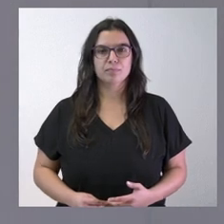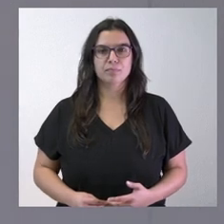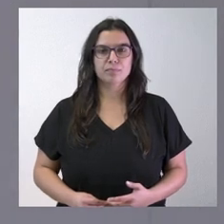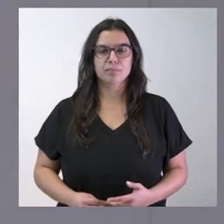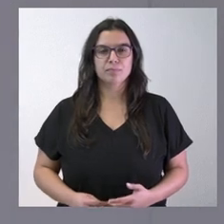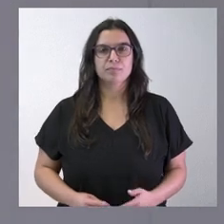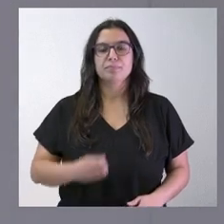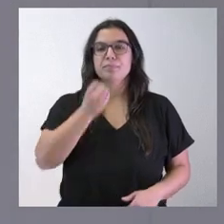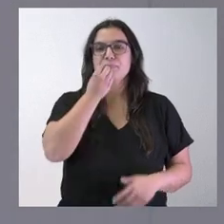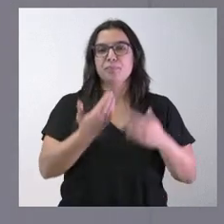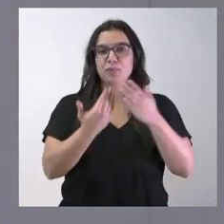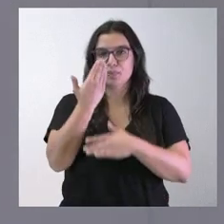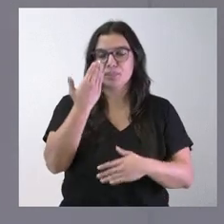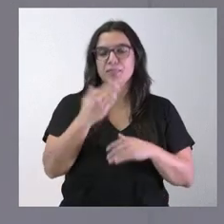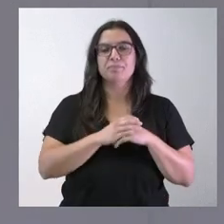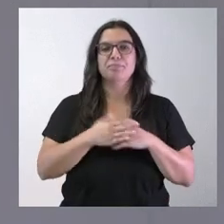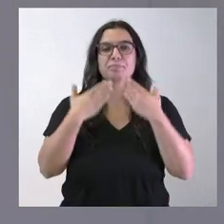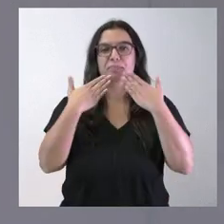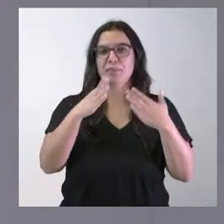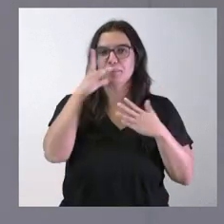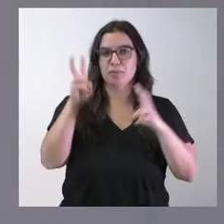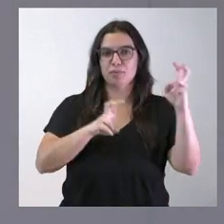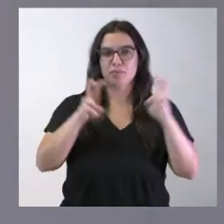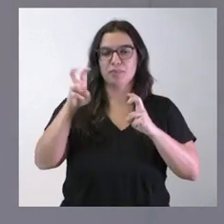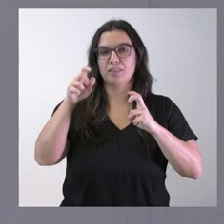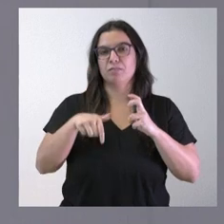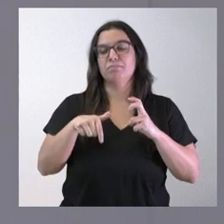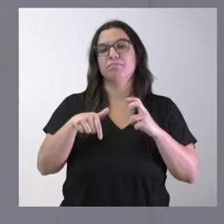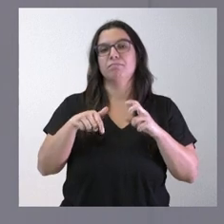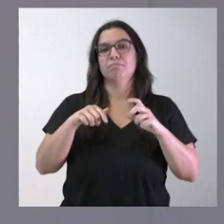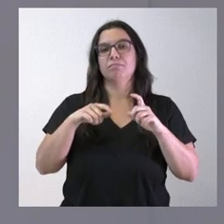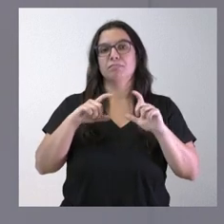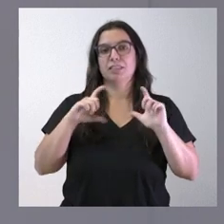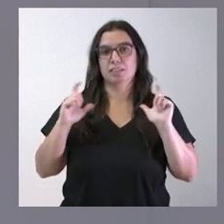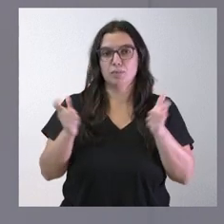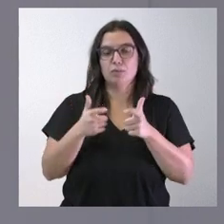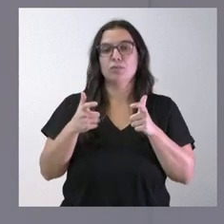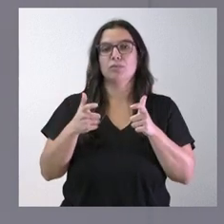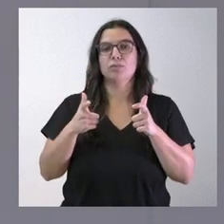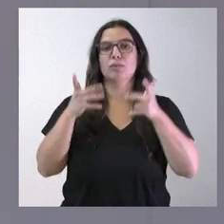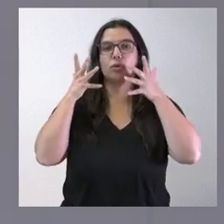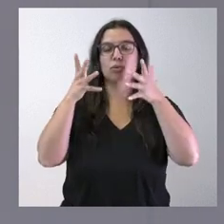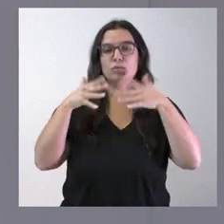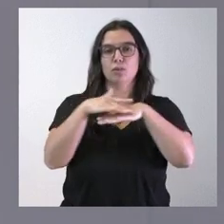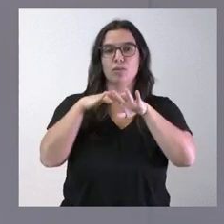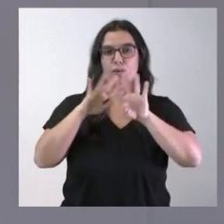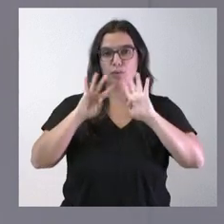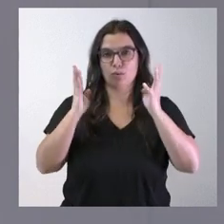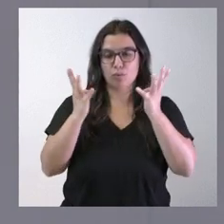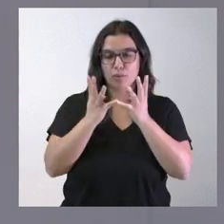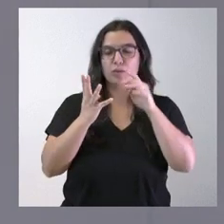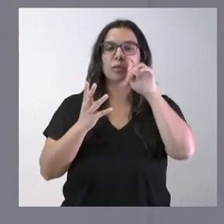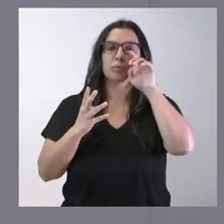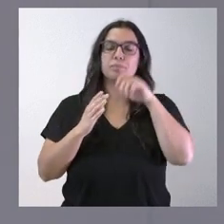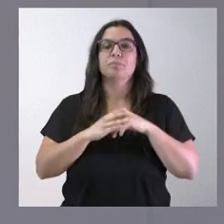Muy buenos días y muchas gracias por su presencia en esta reunión del Consejo de Gobierno, con posibilidad al Consejo de Gobierno,